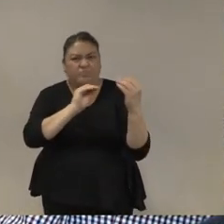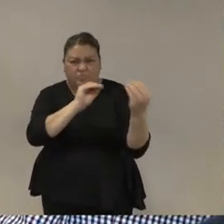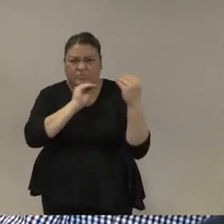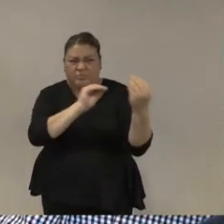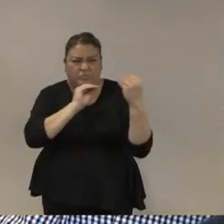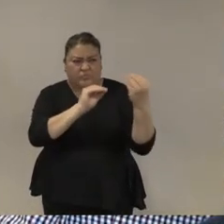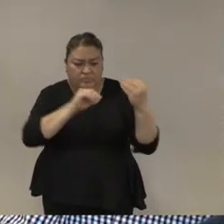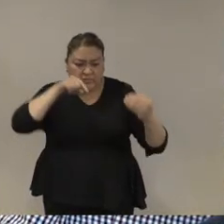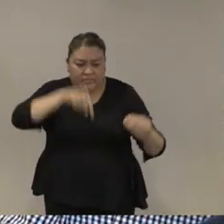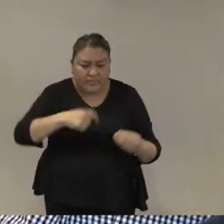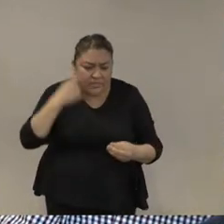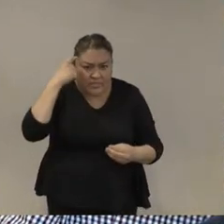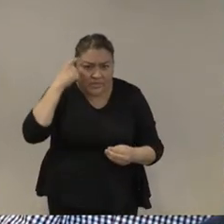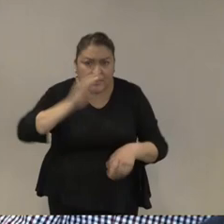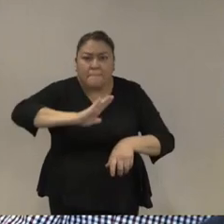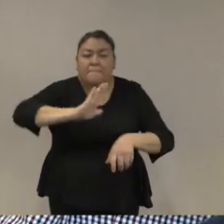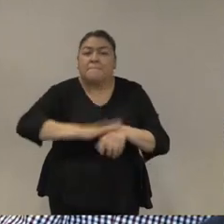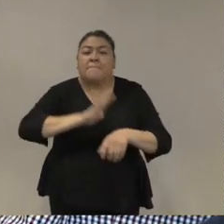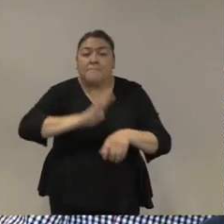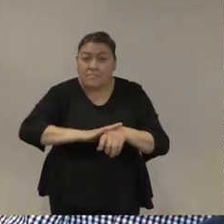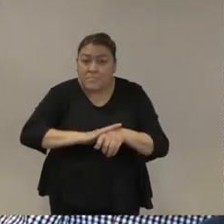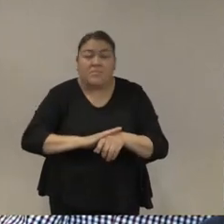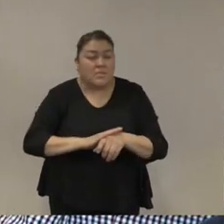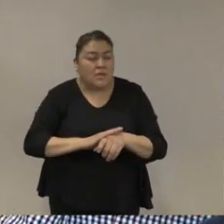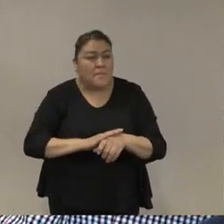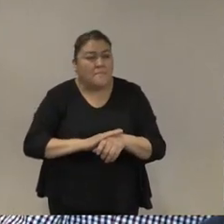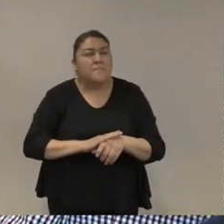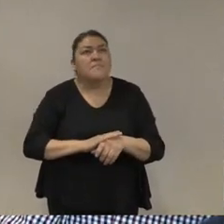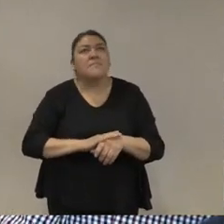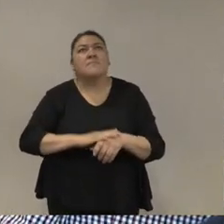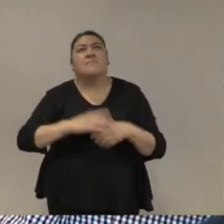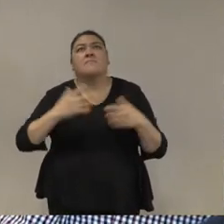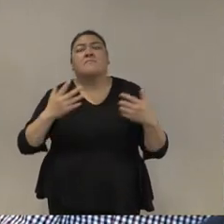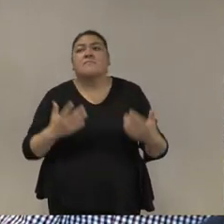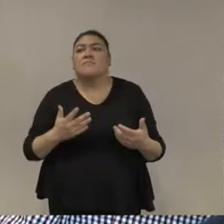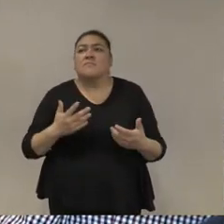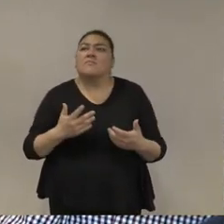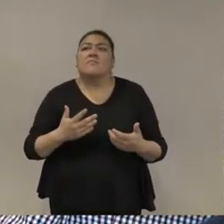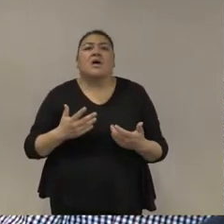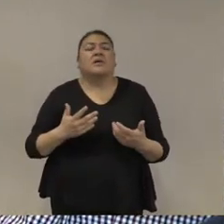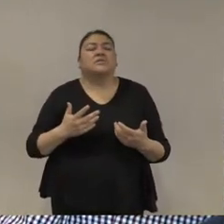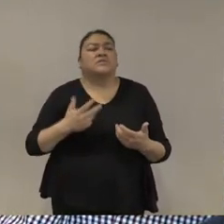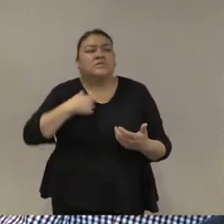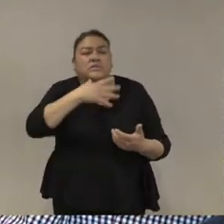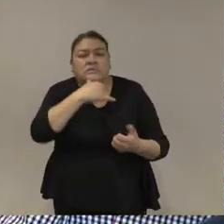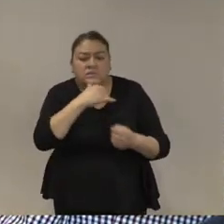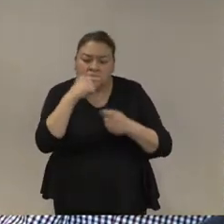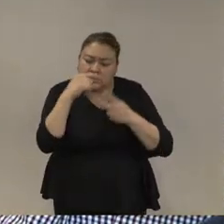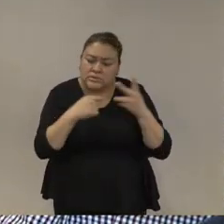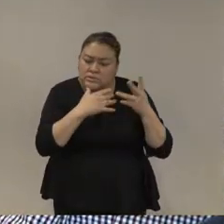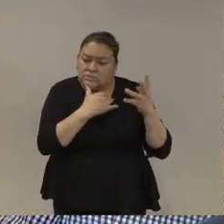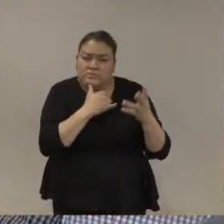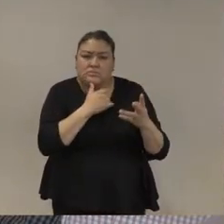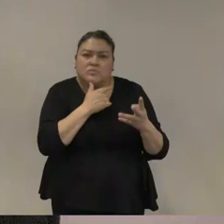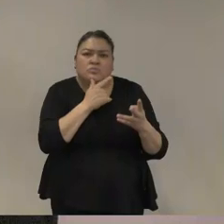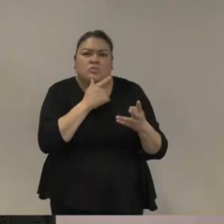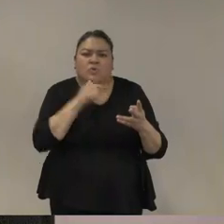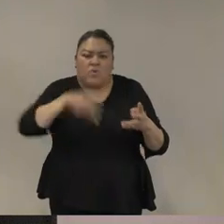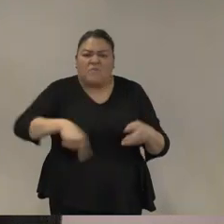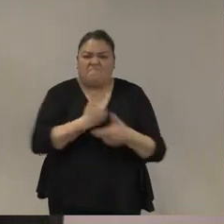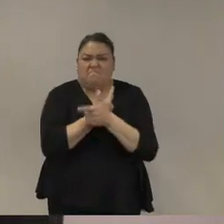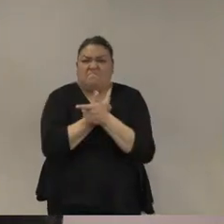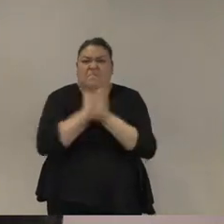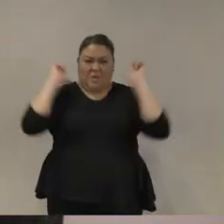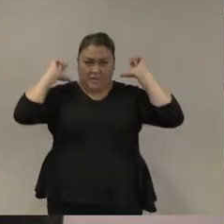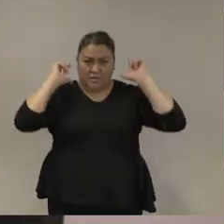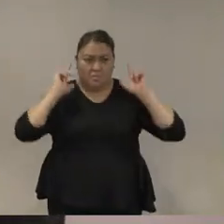ofrecen mayores resistencias a incorporar esas limitaciones sobre el uso de la fuerza entonces aquí hay